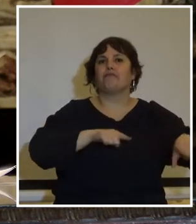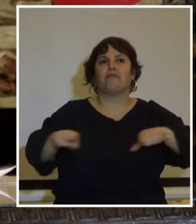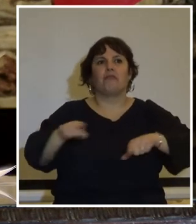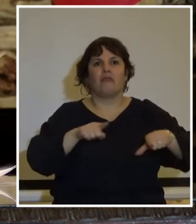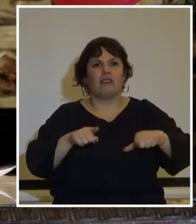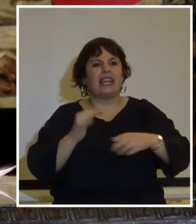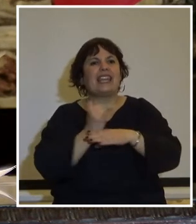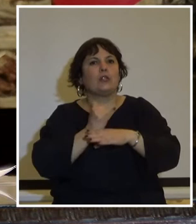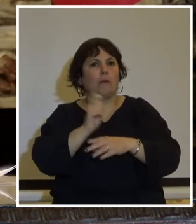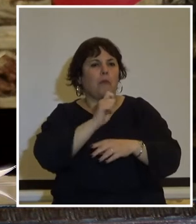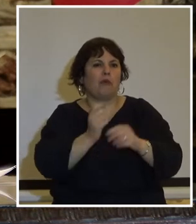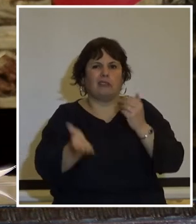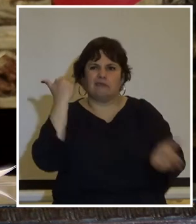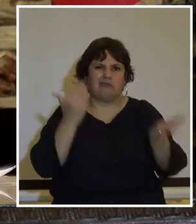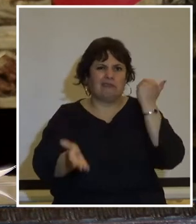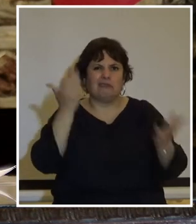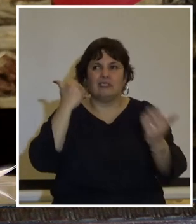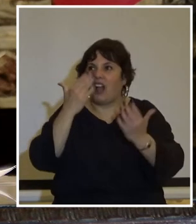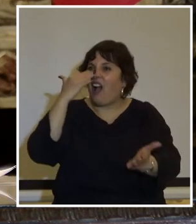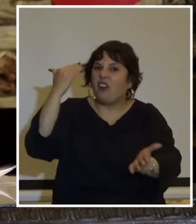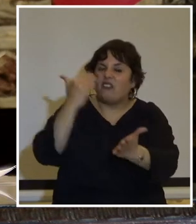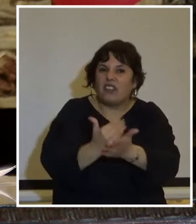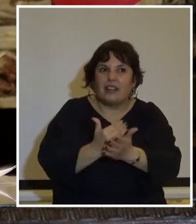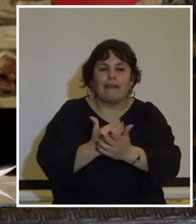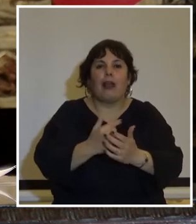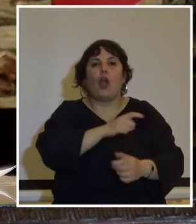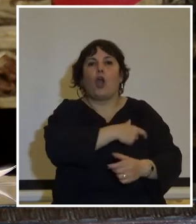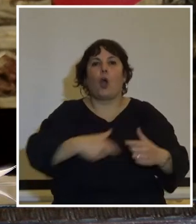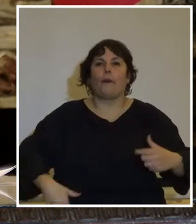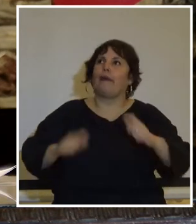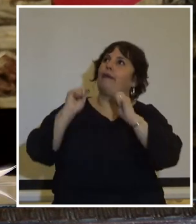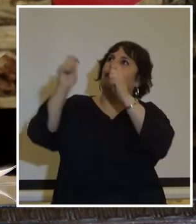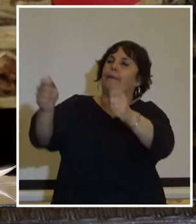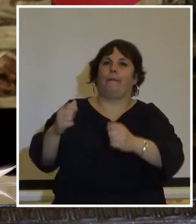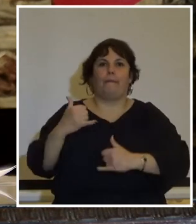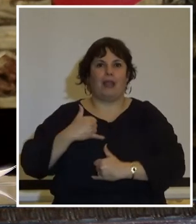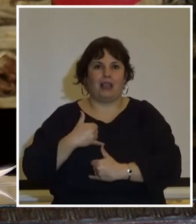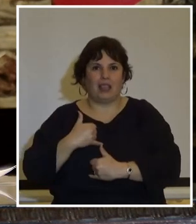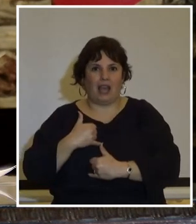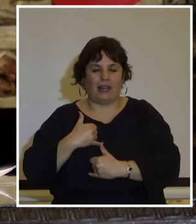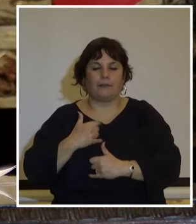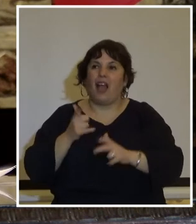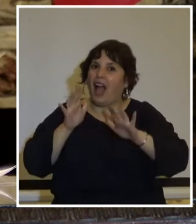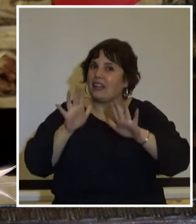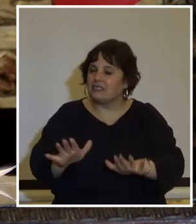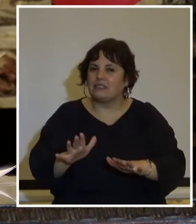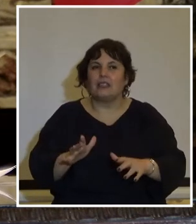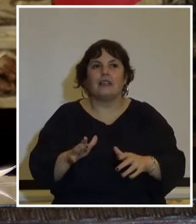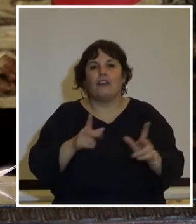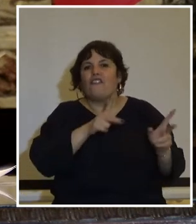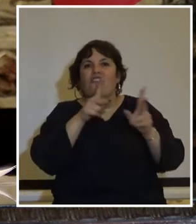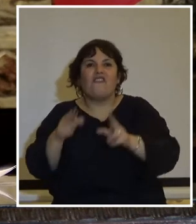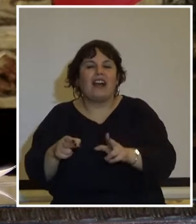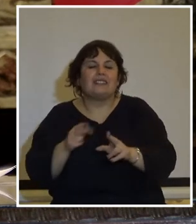de las instituciones públicas en los que culminaría con la entrega del gobierno a los militares ingresamos así en la fase